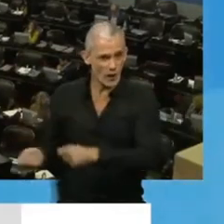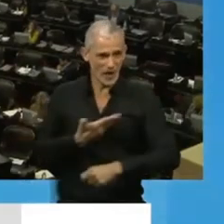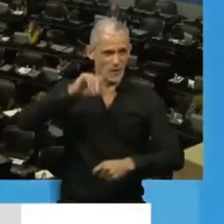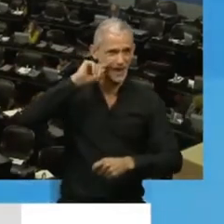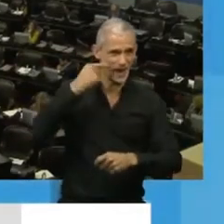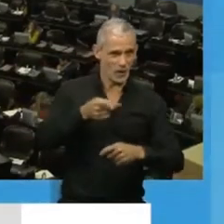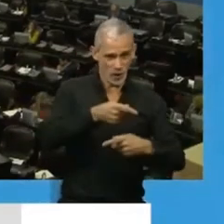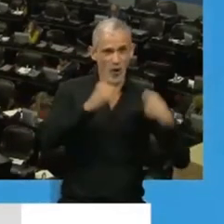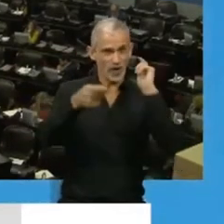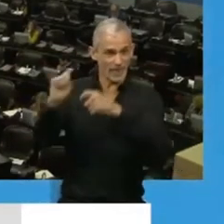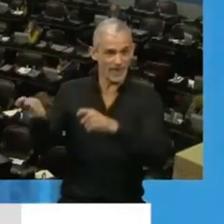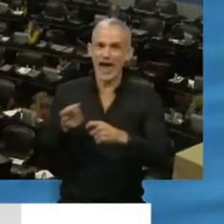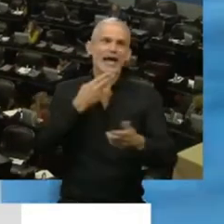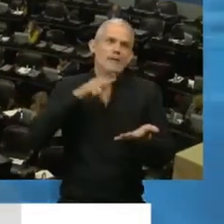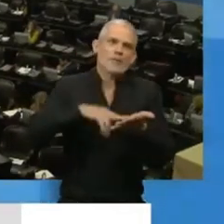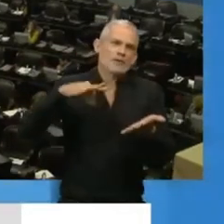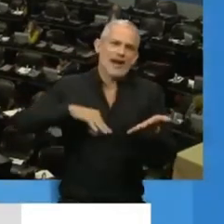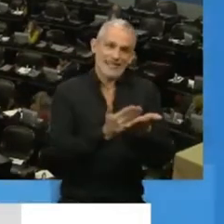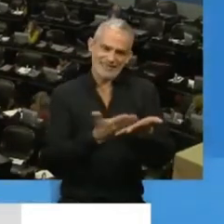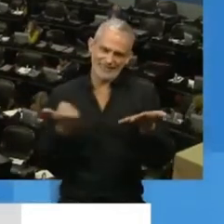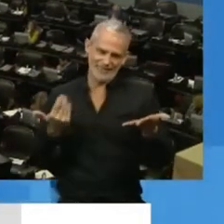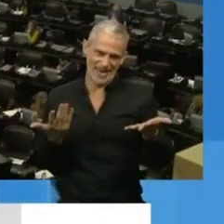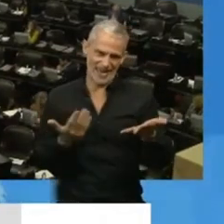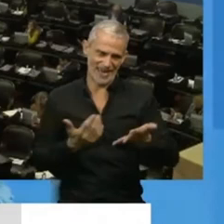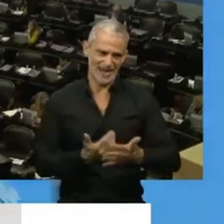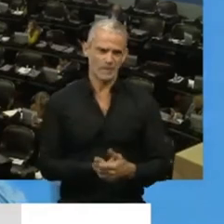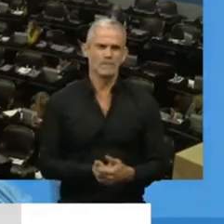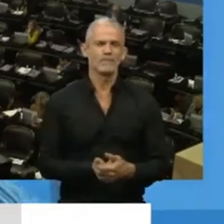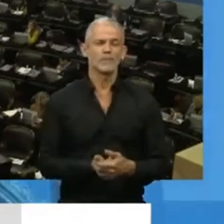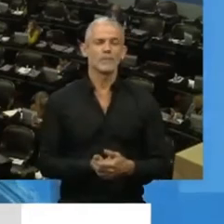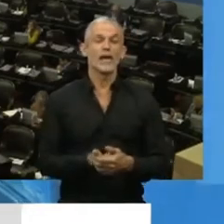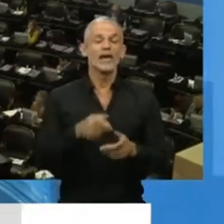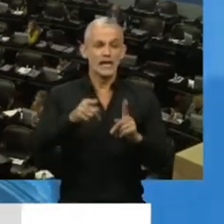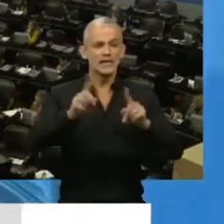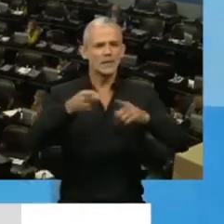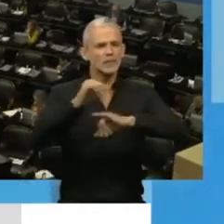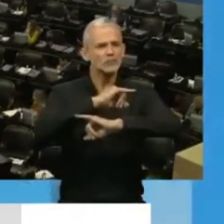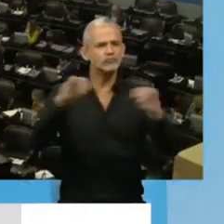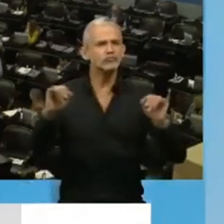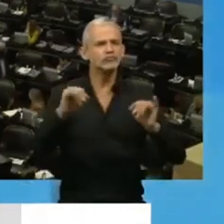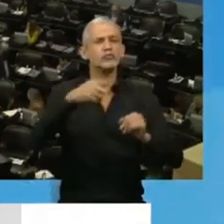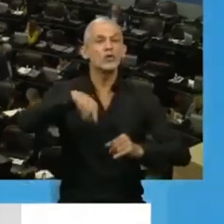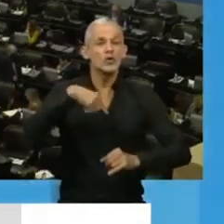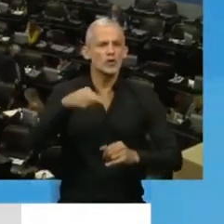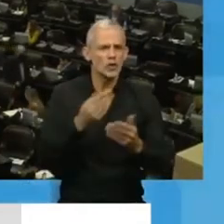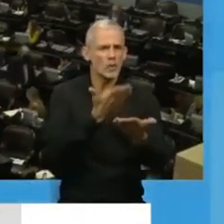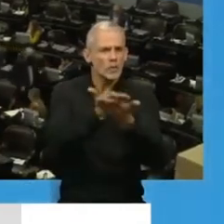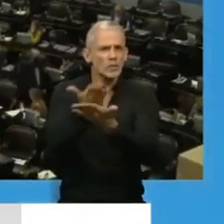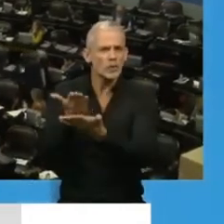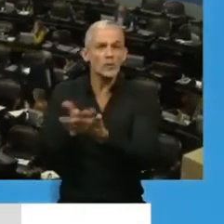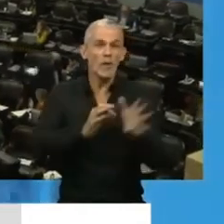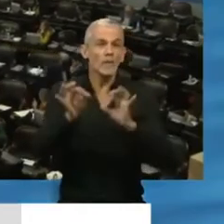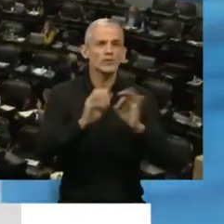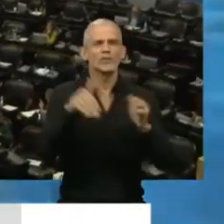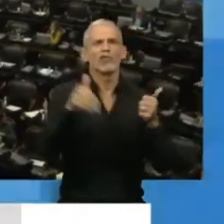aceptado del impuesto y ya está cerrando, señor presidente. Y decirle que estamos tratando proyectos que no pueden